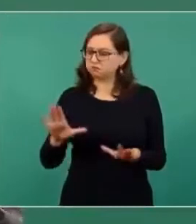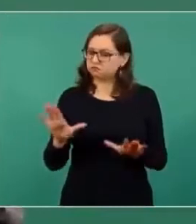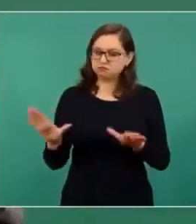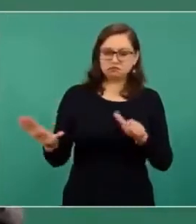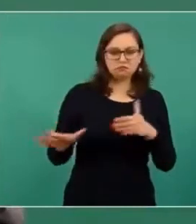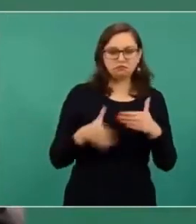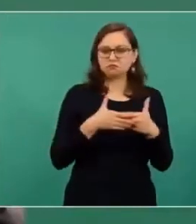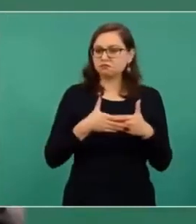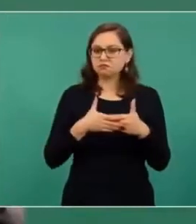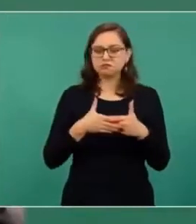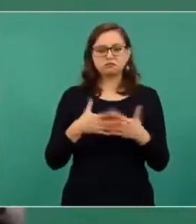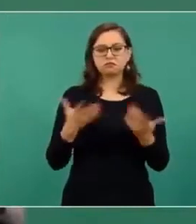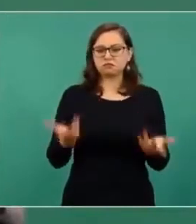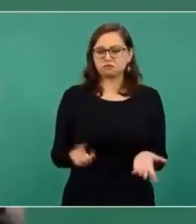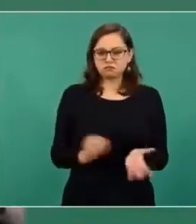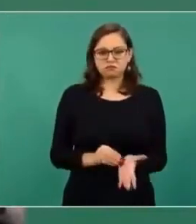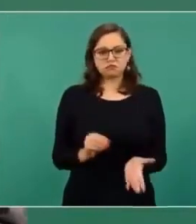a clases.